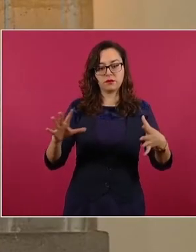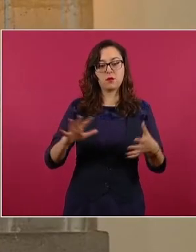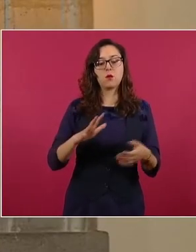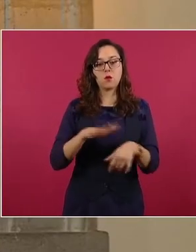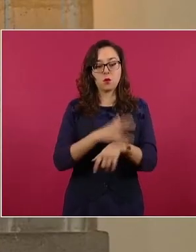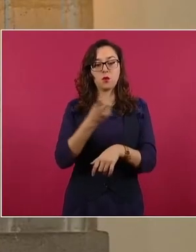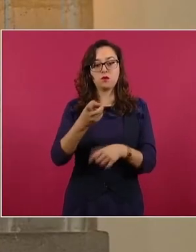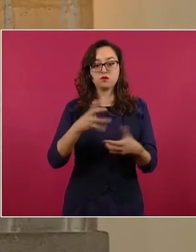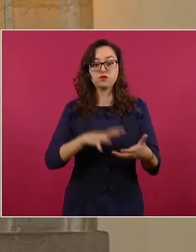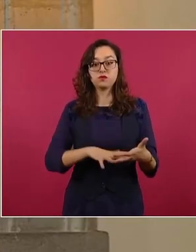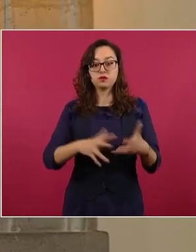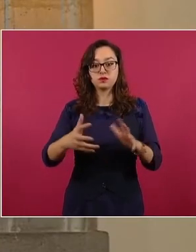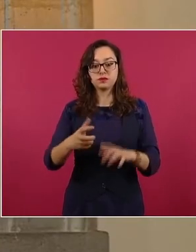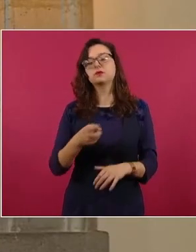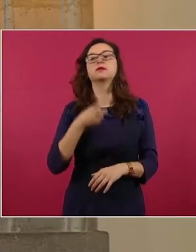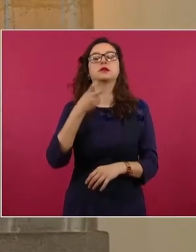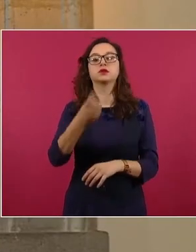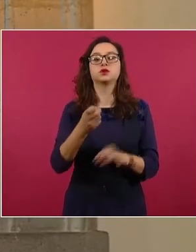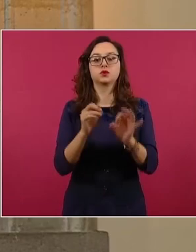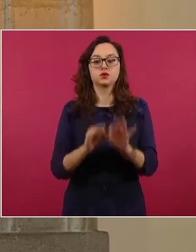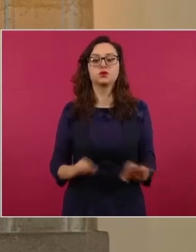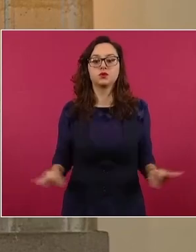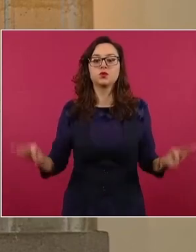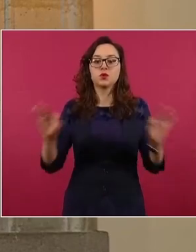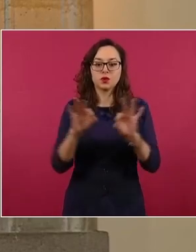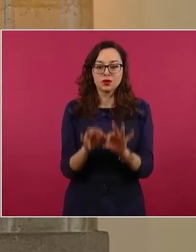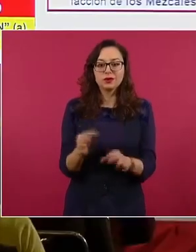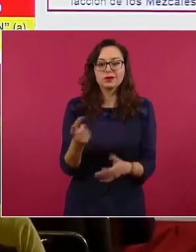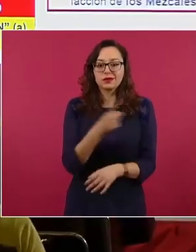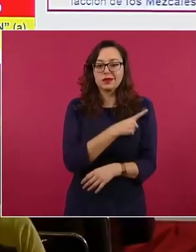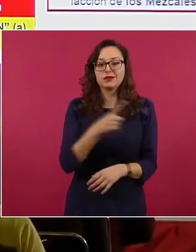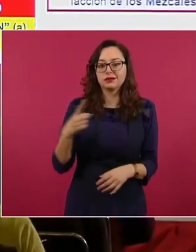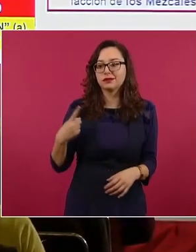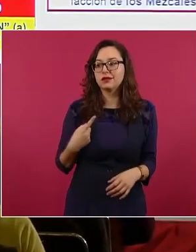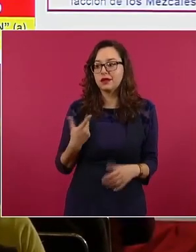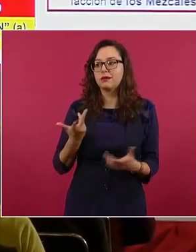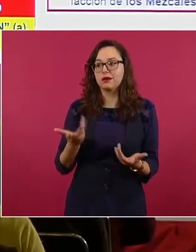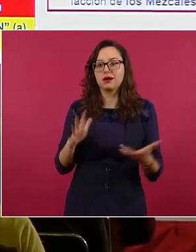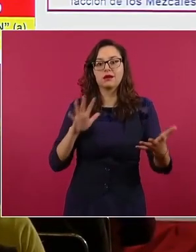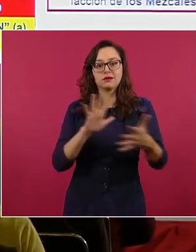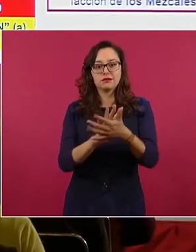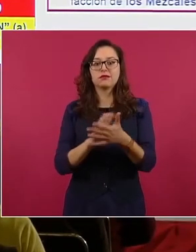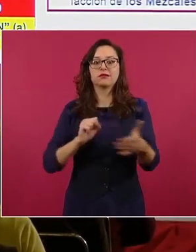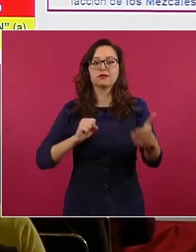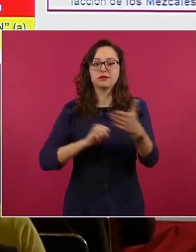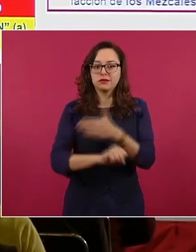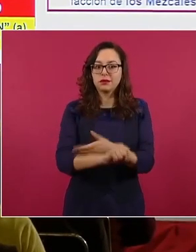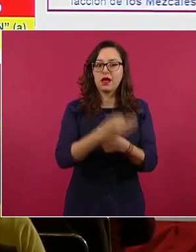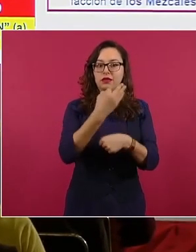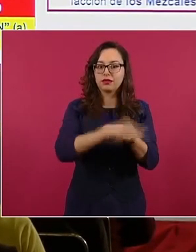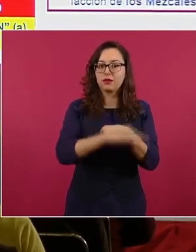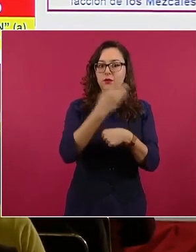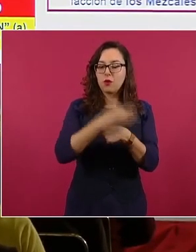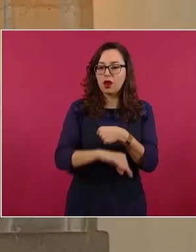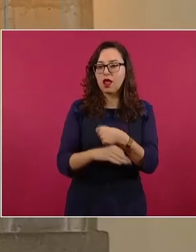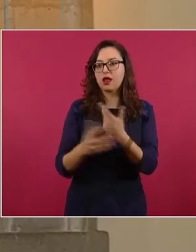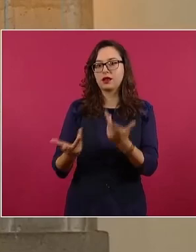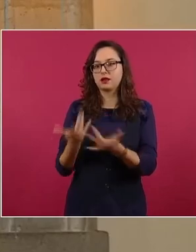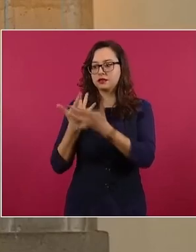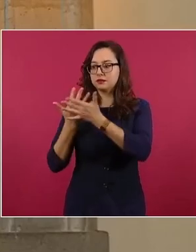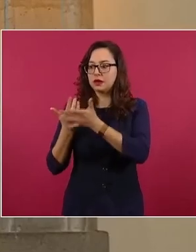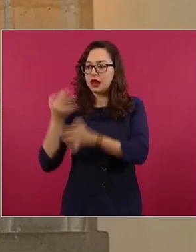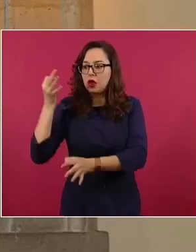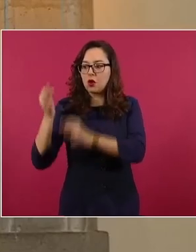preventiva oficiosa que se da para ciertos delitos graves del orden común, para